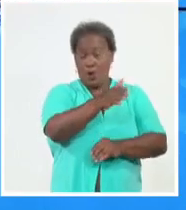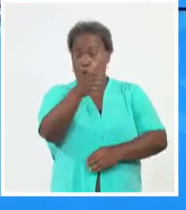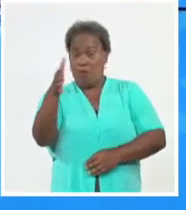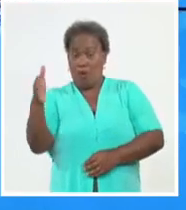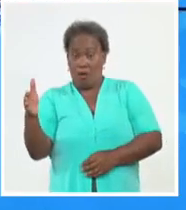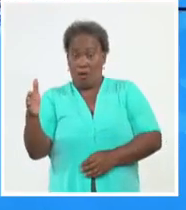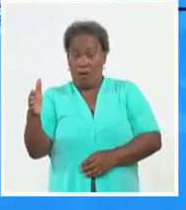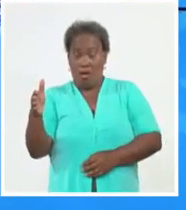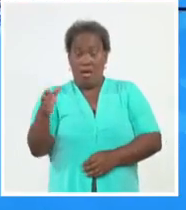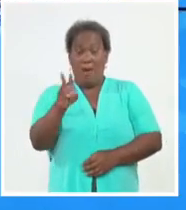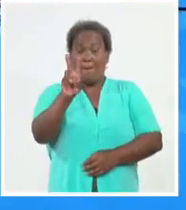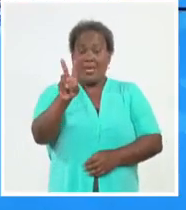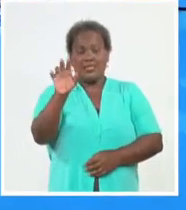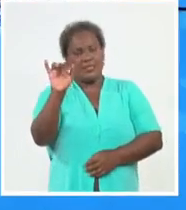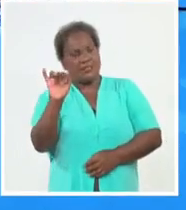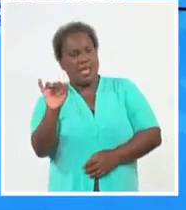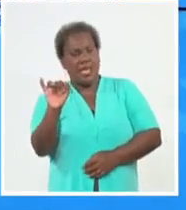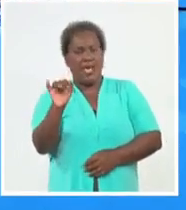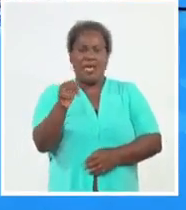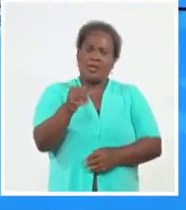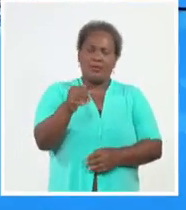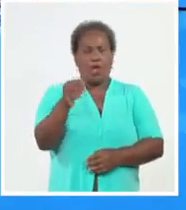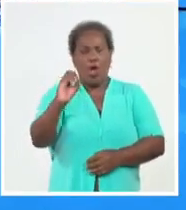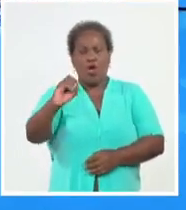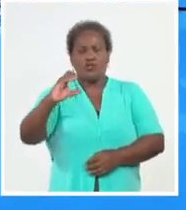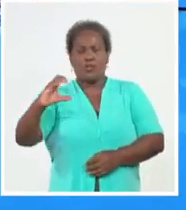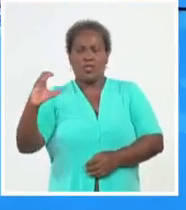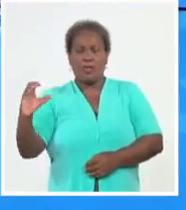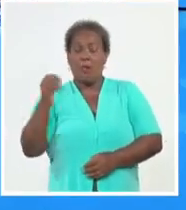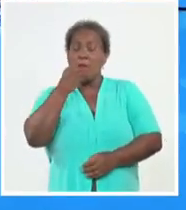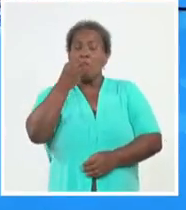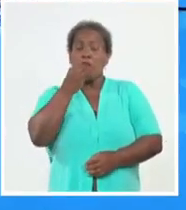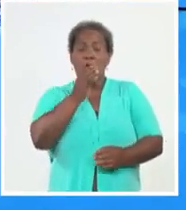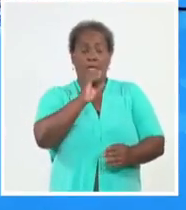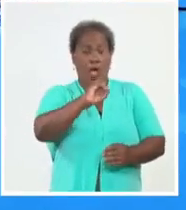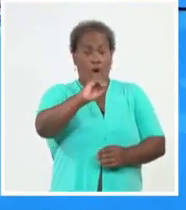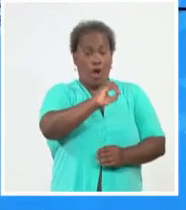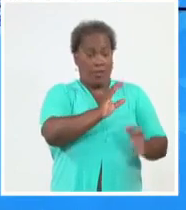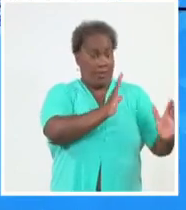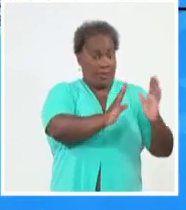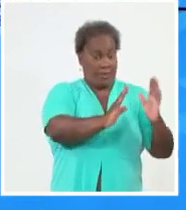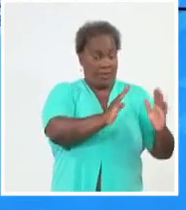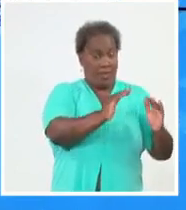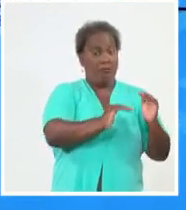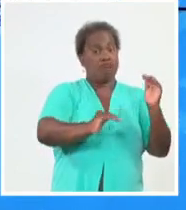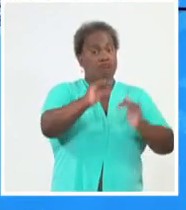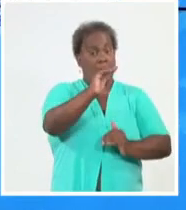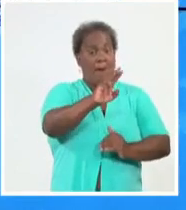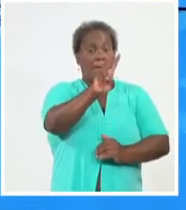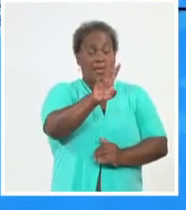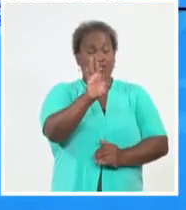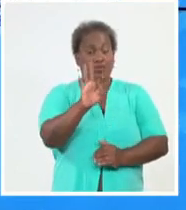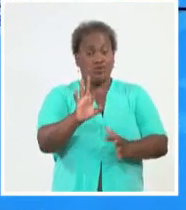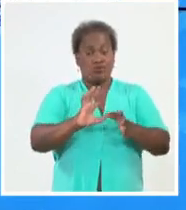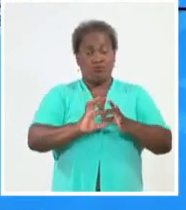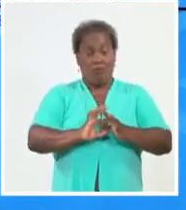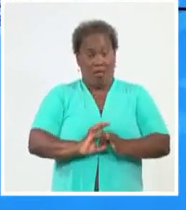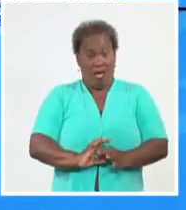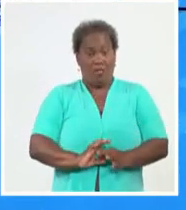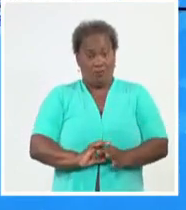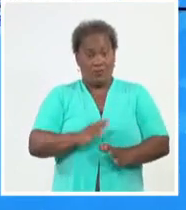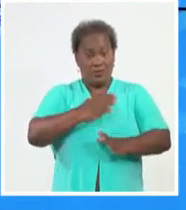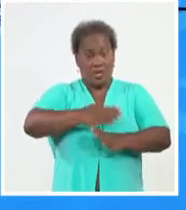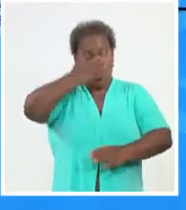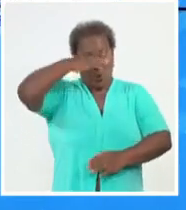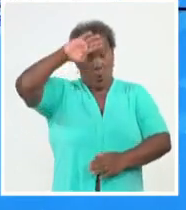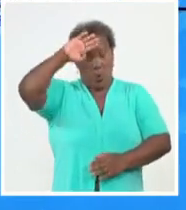Celsius. Fíjense, 26 en casi todo el occidente. Pudieran ser superiores en el oriente porque no pudiera llegar hasta 28 grados en Santiago